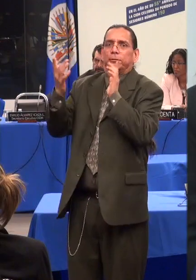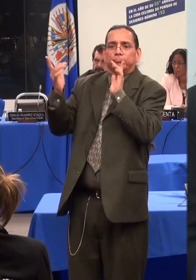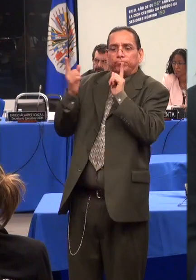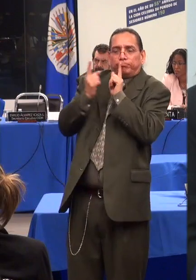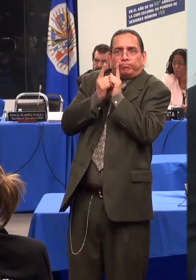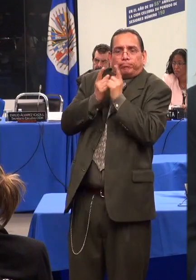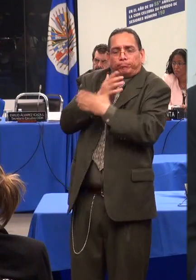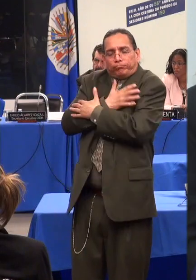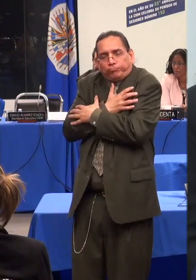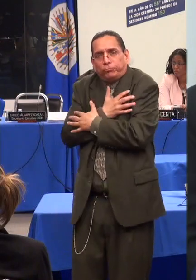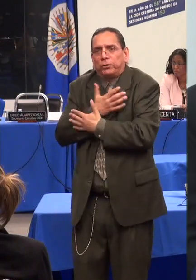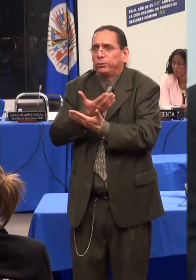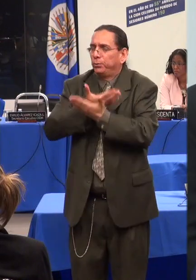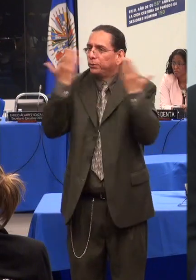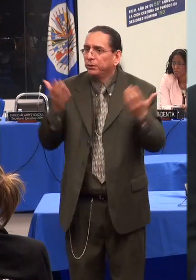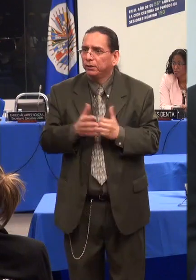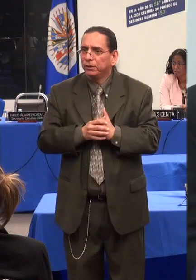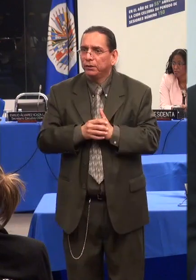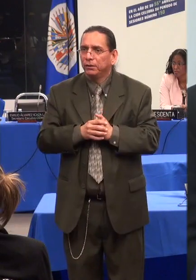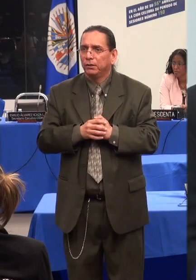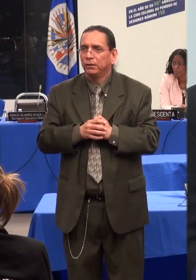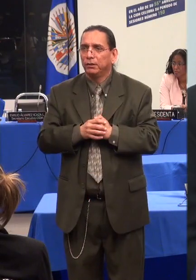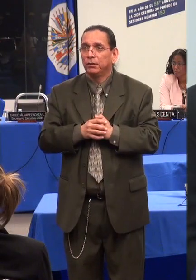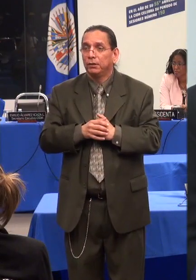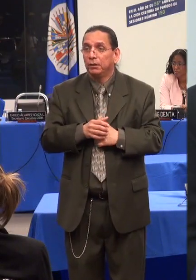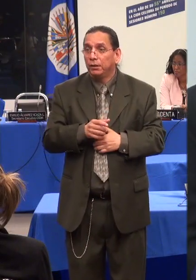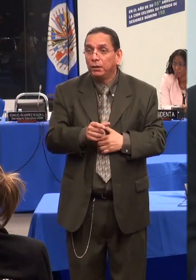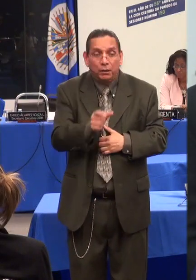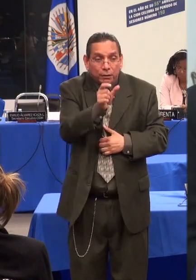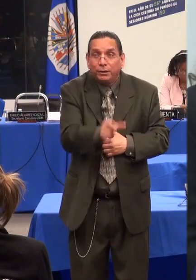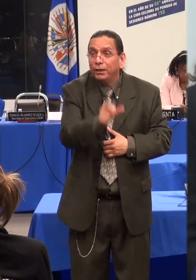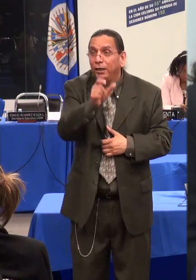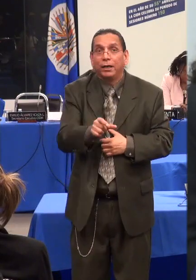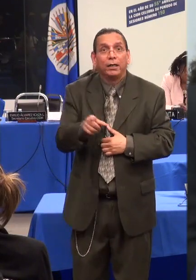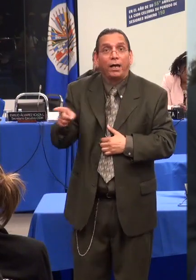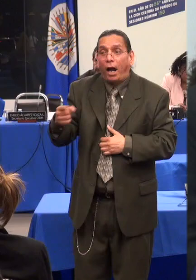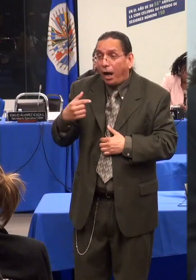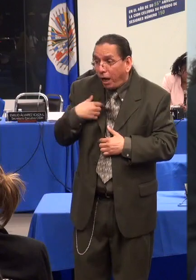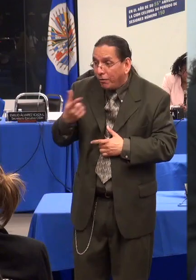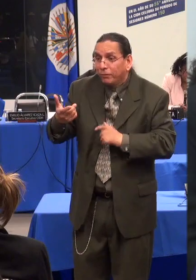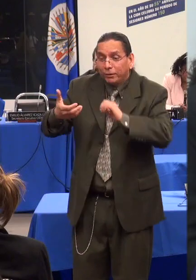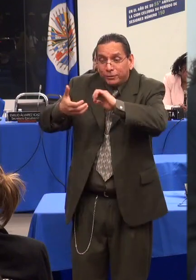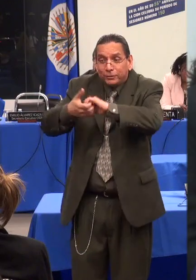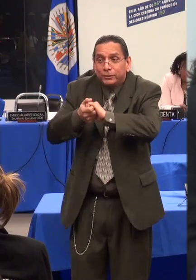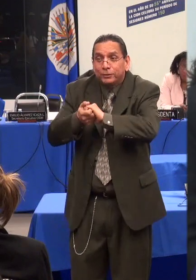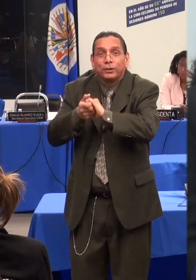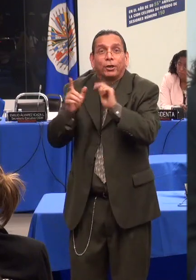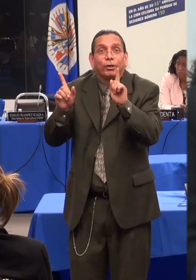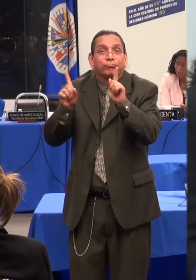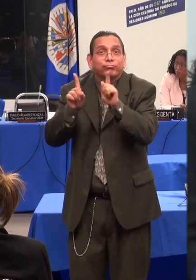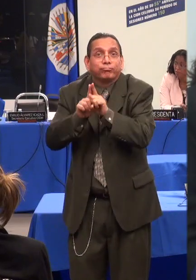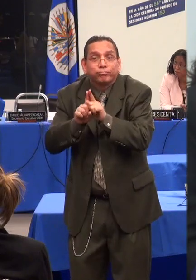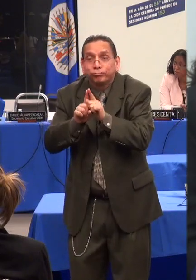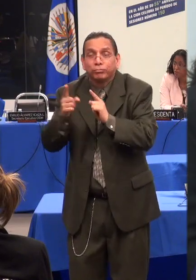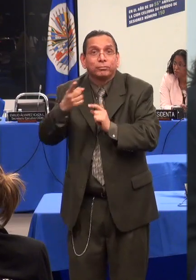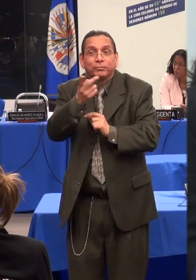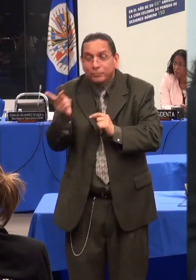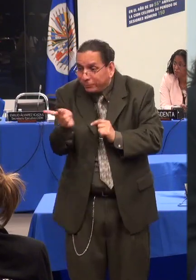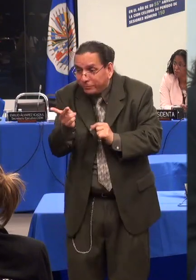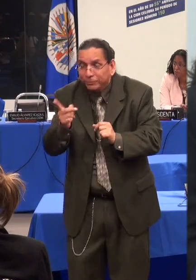En el centro de salud, cuando el médico subestima mi petición de quererme hacer la prueba del VIH con comentarios como